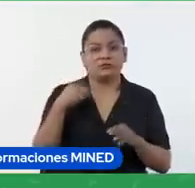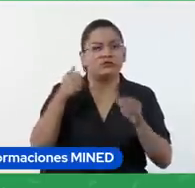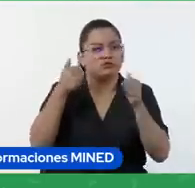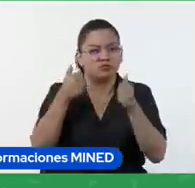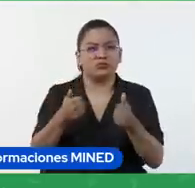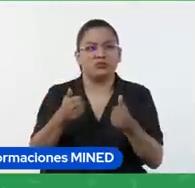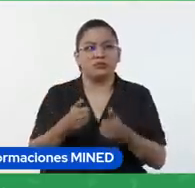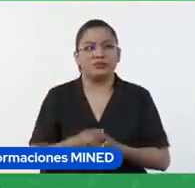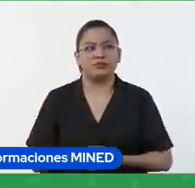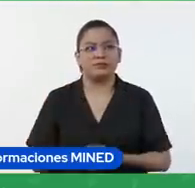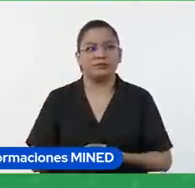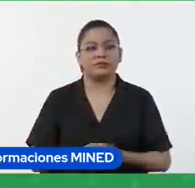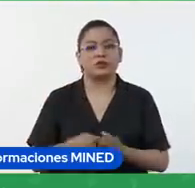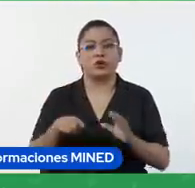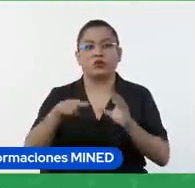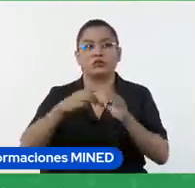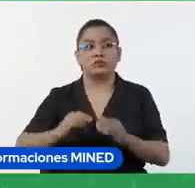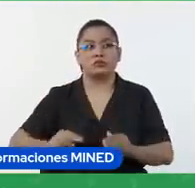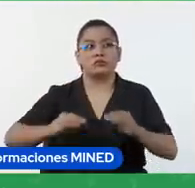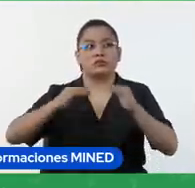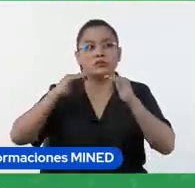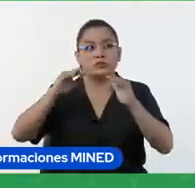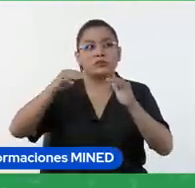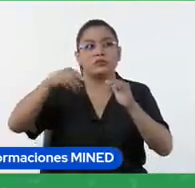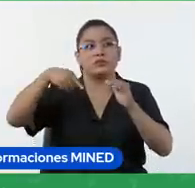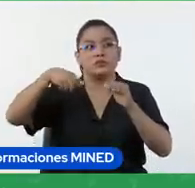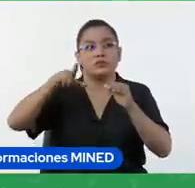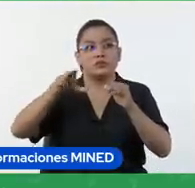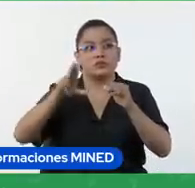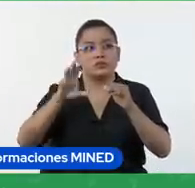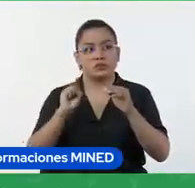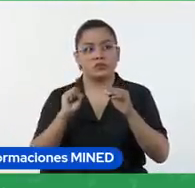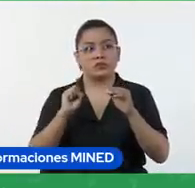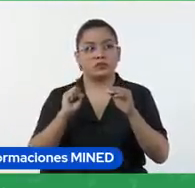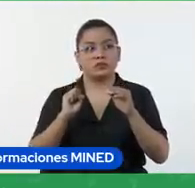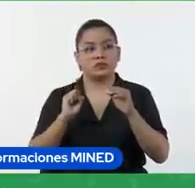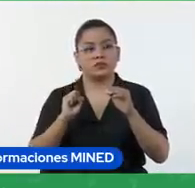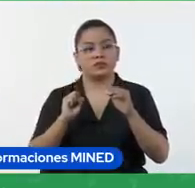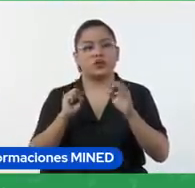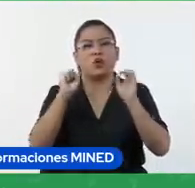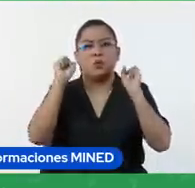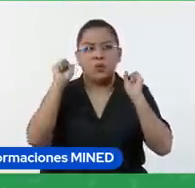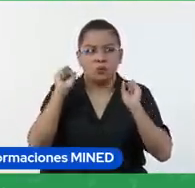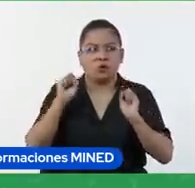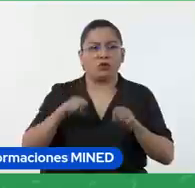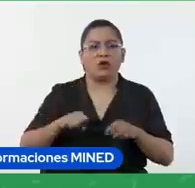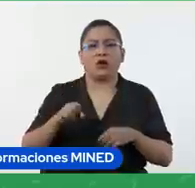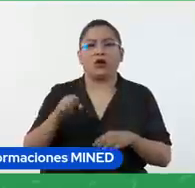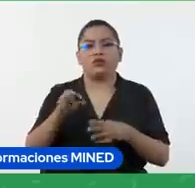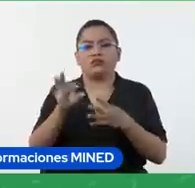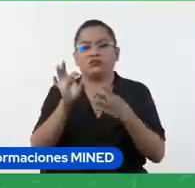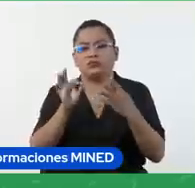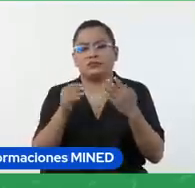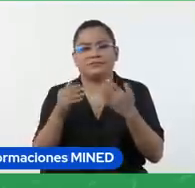la licencia que tienen les permite utilizar muchas opciones